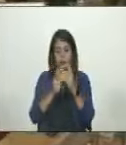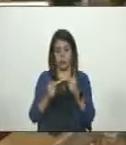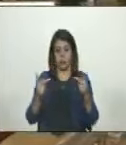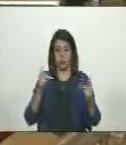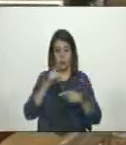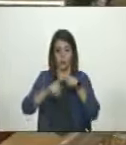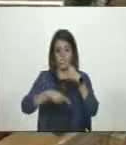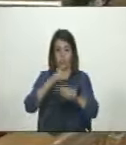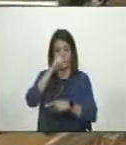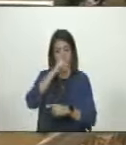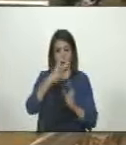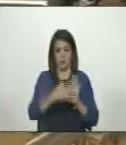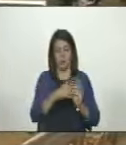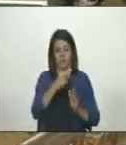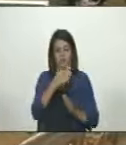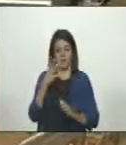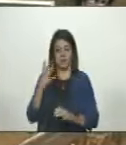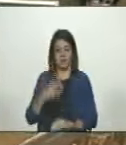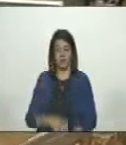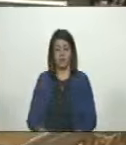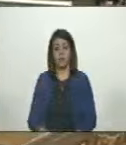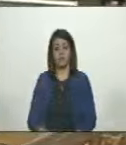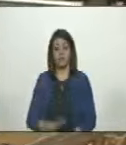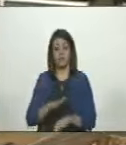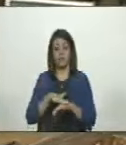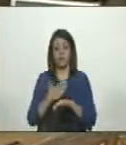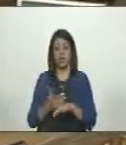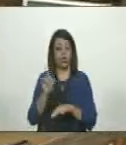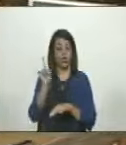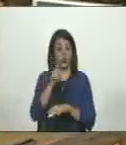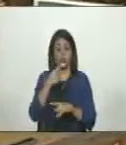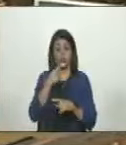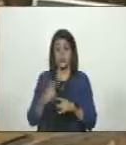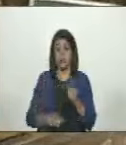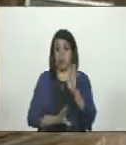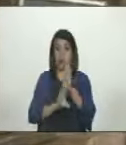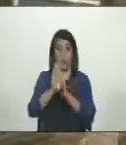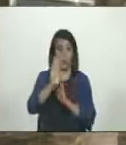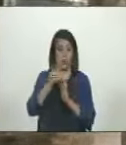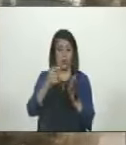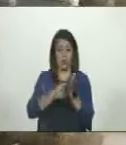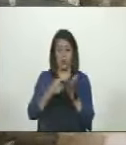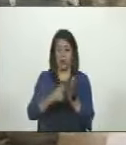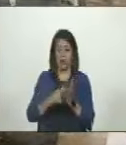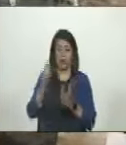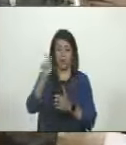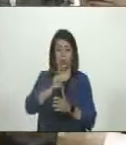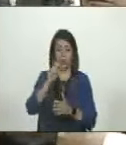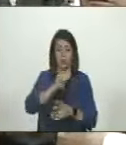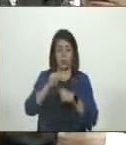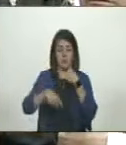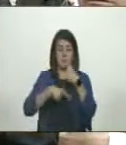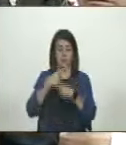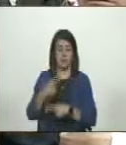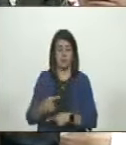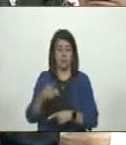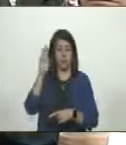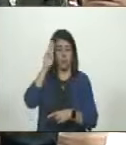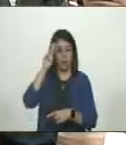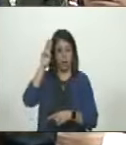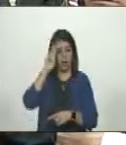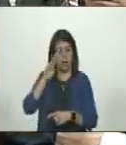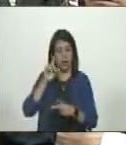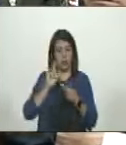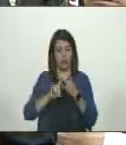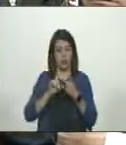para el año 2024, en virtud de lo cual no está previsto ningún aumento de salario para los maestros,